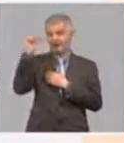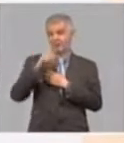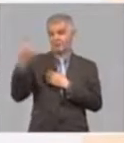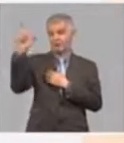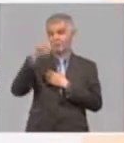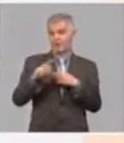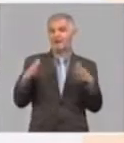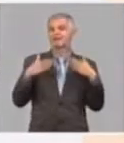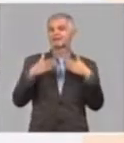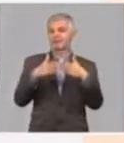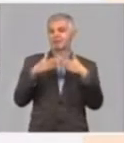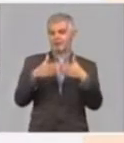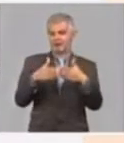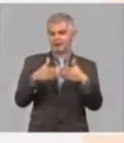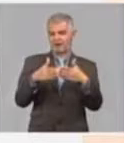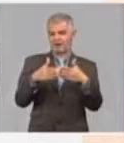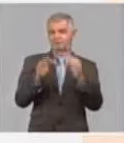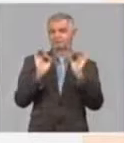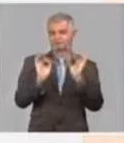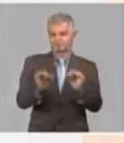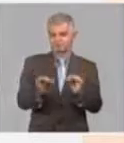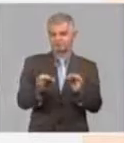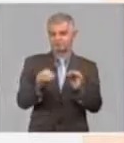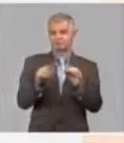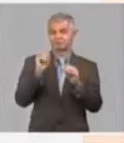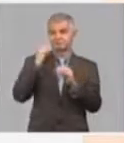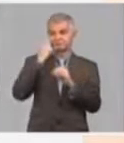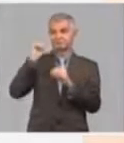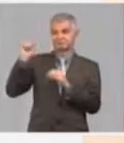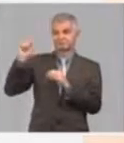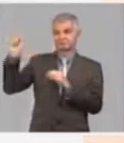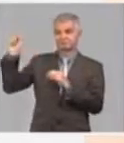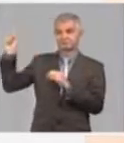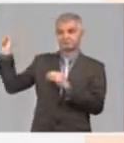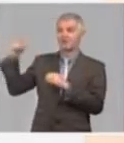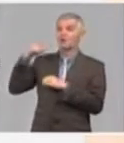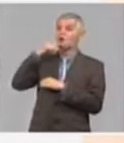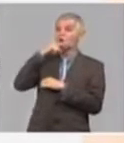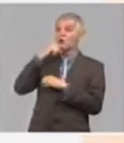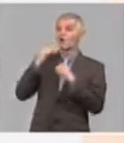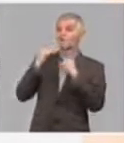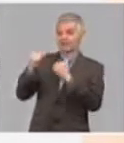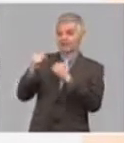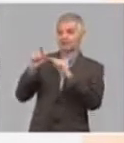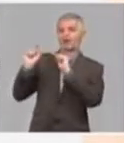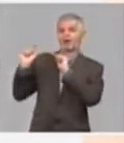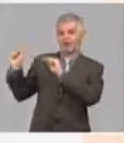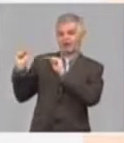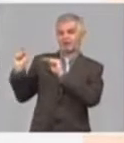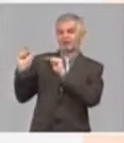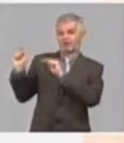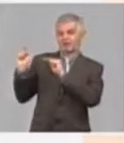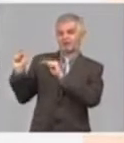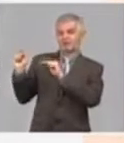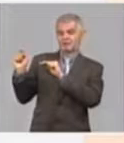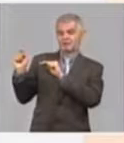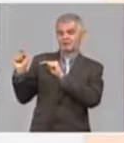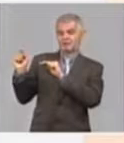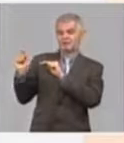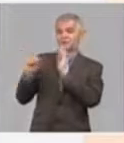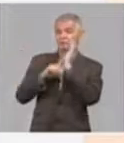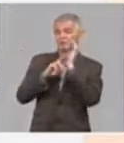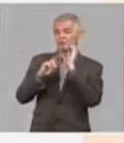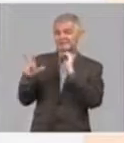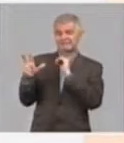Camagüey y Granma. Ahí también las he señalado, o sea, los colores rojos fuertes es donde justamente están las